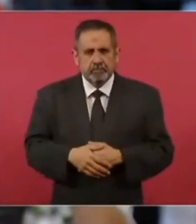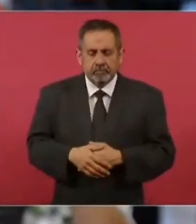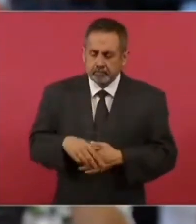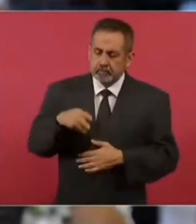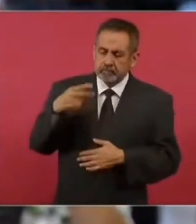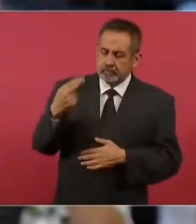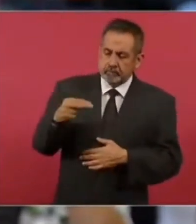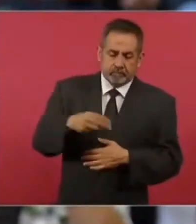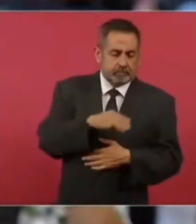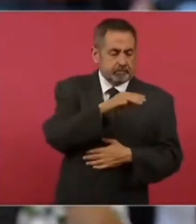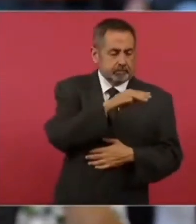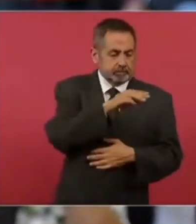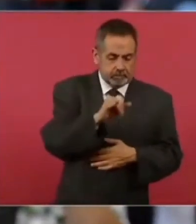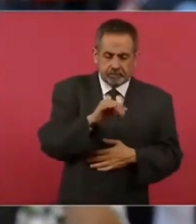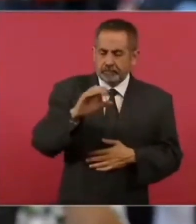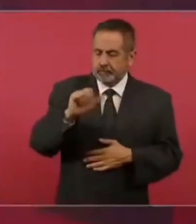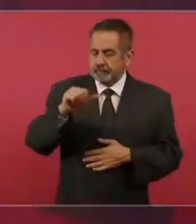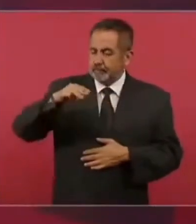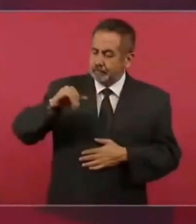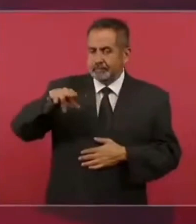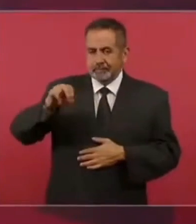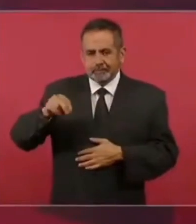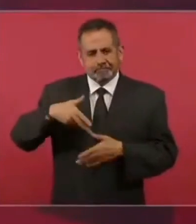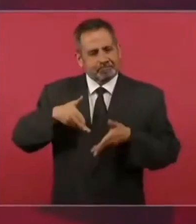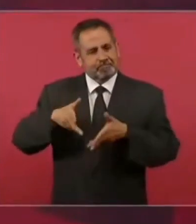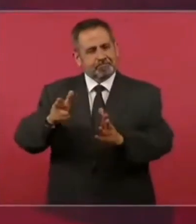Camino. Está bien.